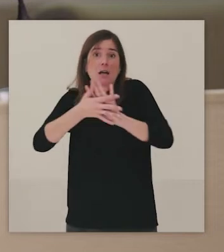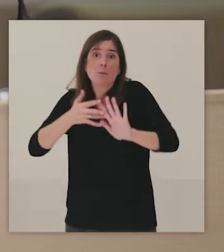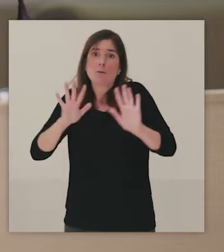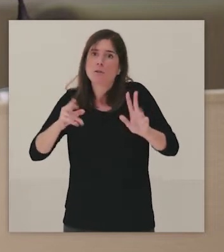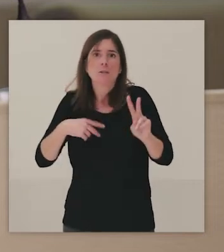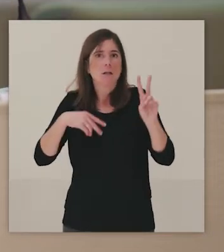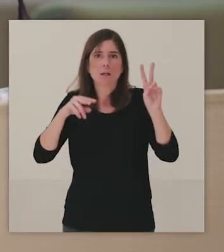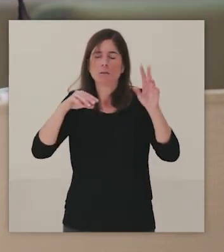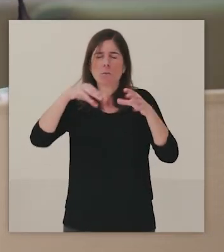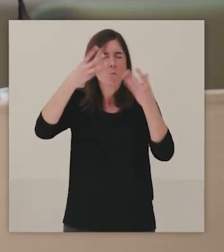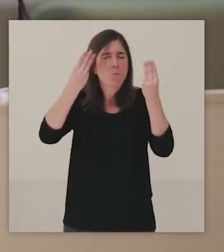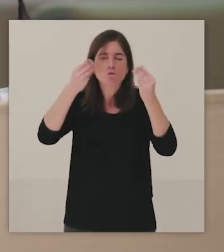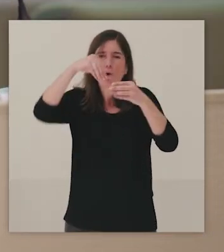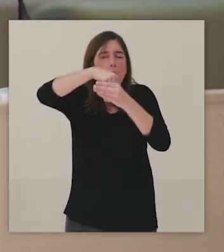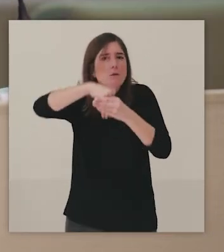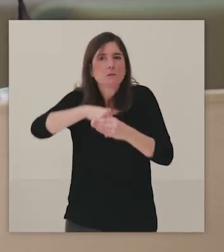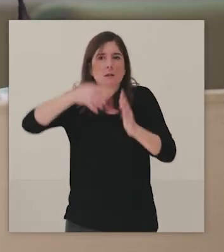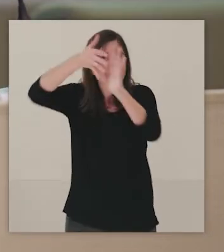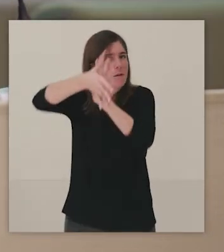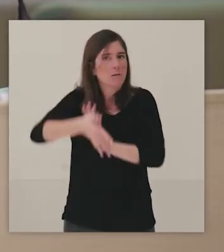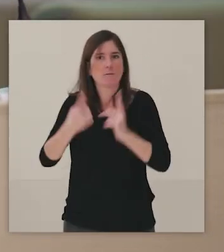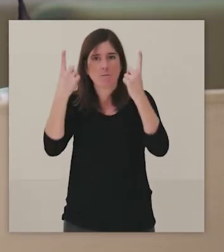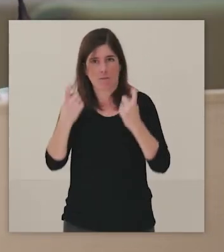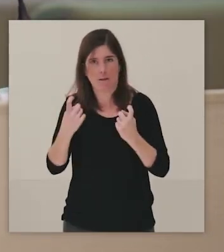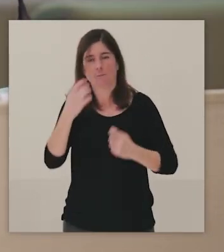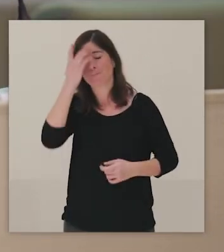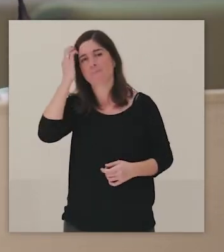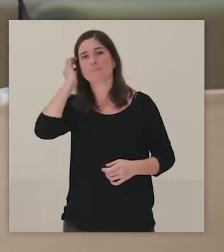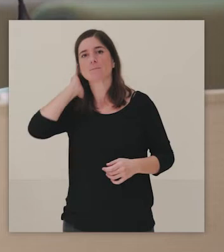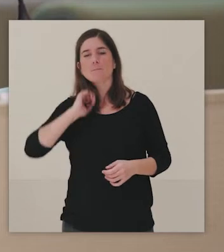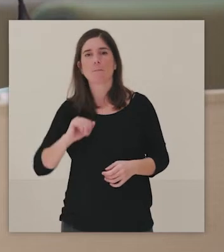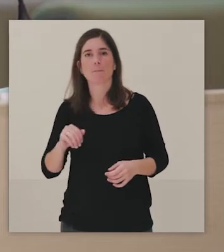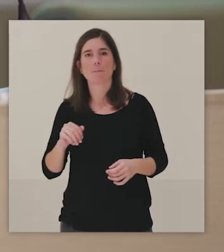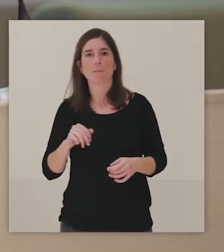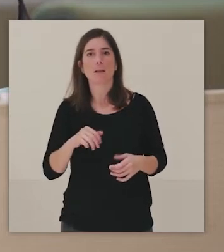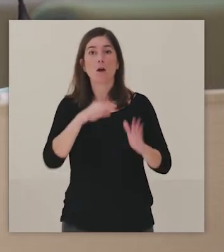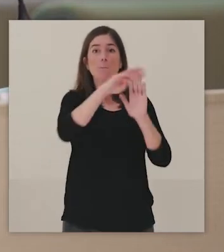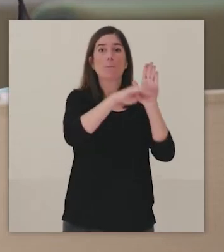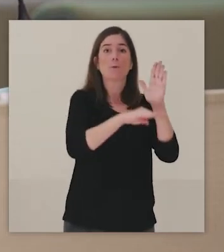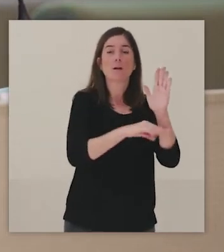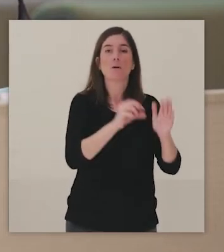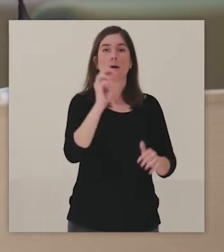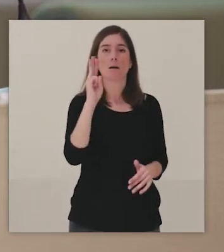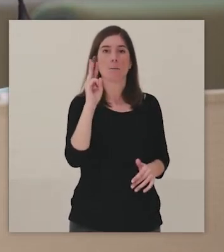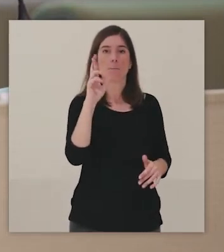hay muchas cosas. Bueno, dentro de Prado Inclusivo, bueno, creo que hay